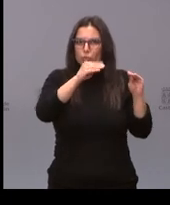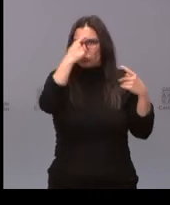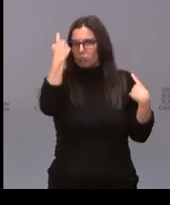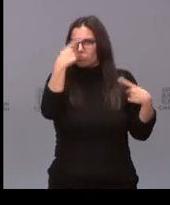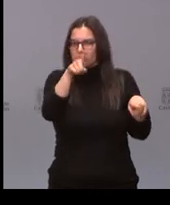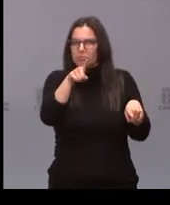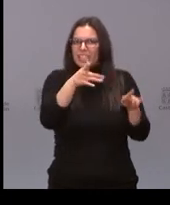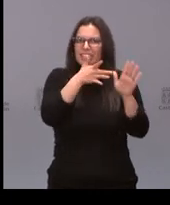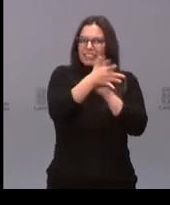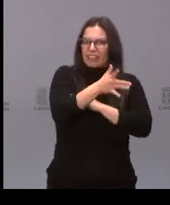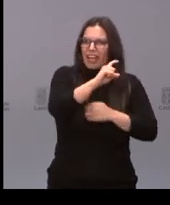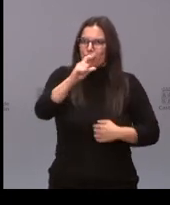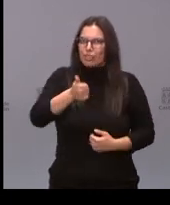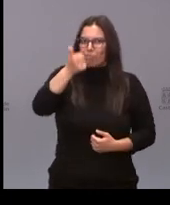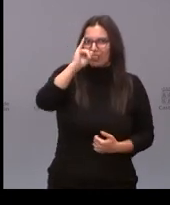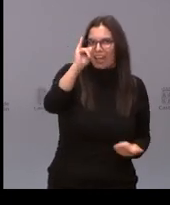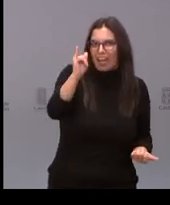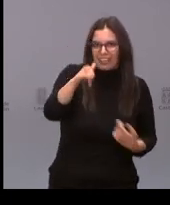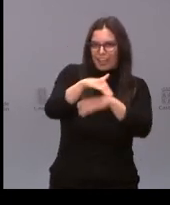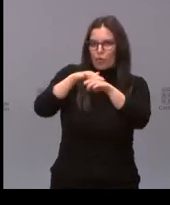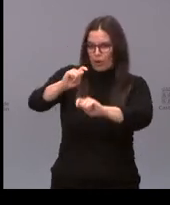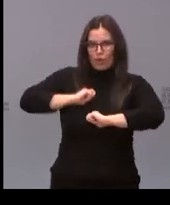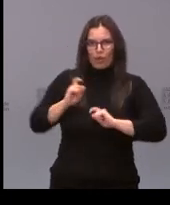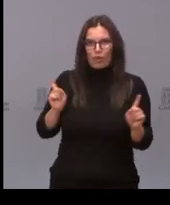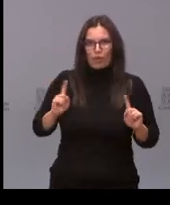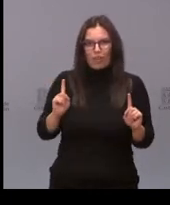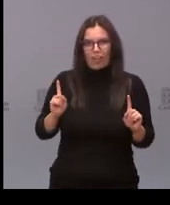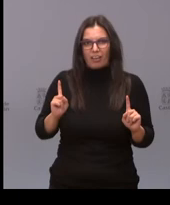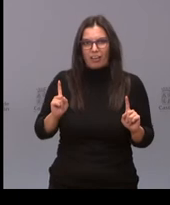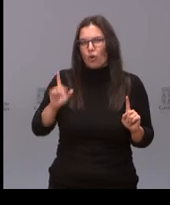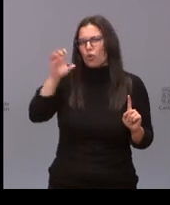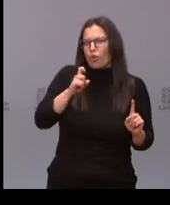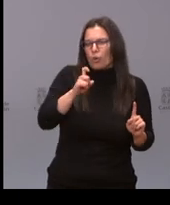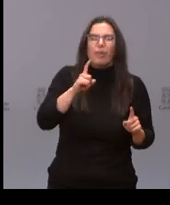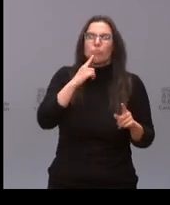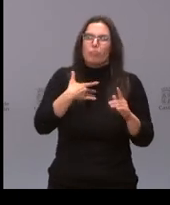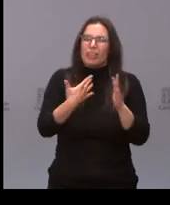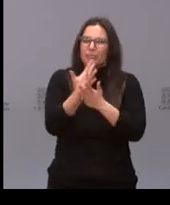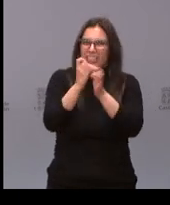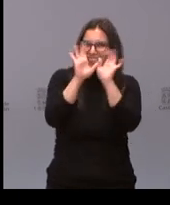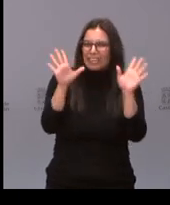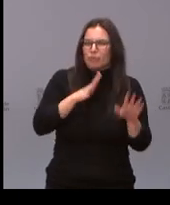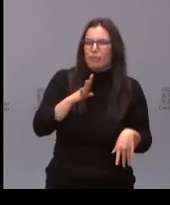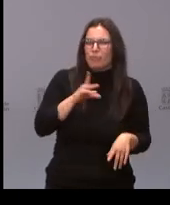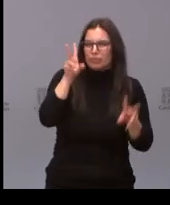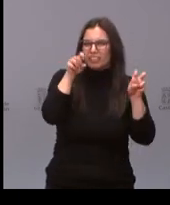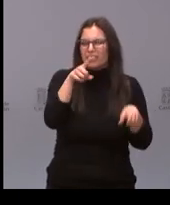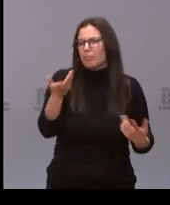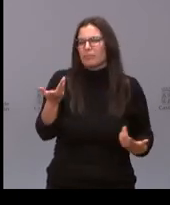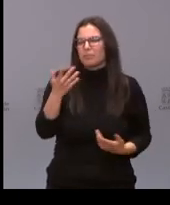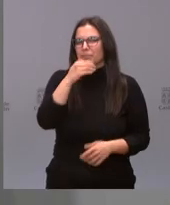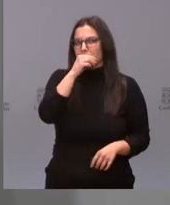habría más dosis disponibles que los gobiernos no están comprando. No sé si nos puede arrojar un poquito de luz respecto a esta cuestión.